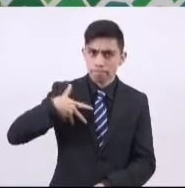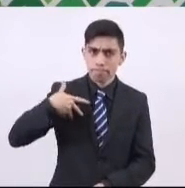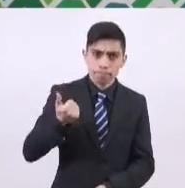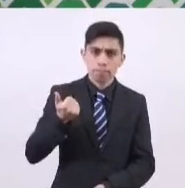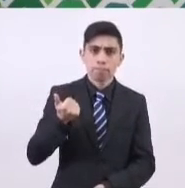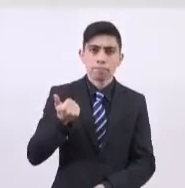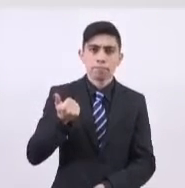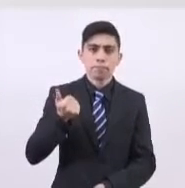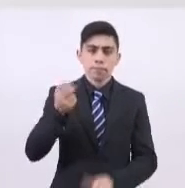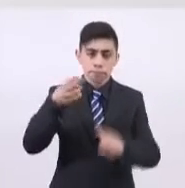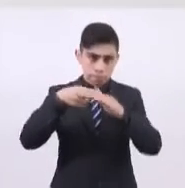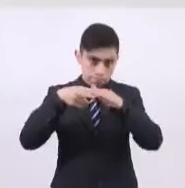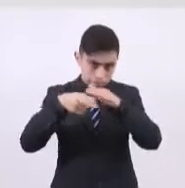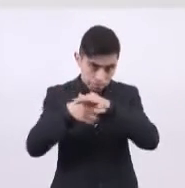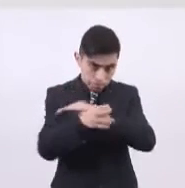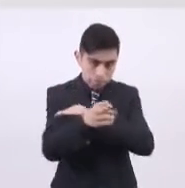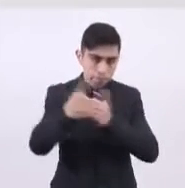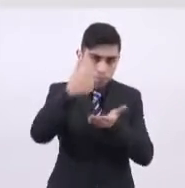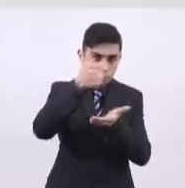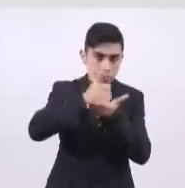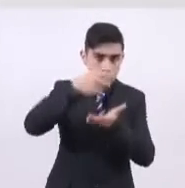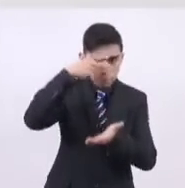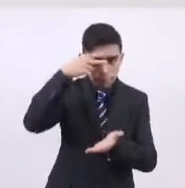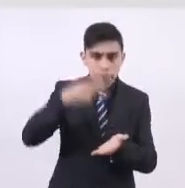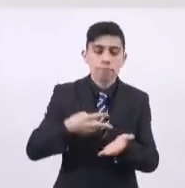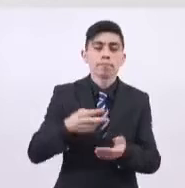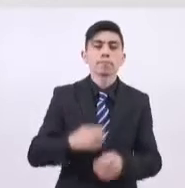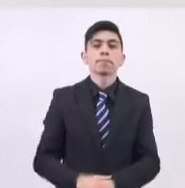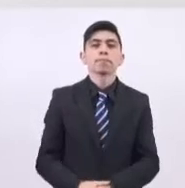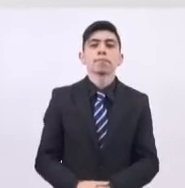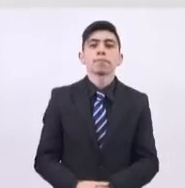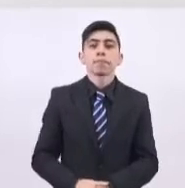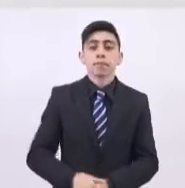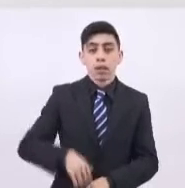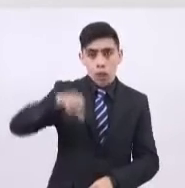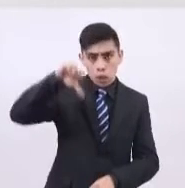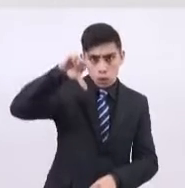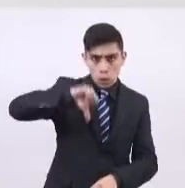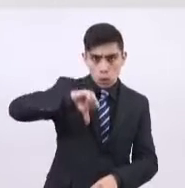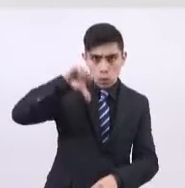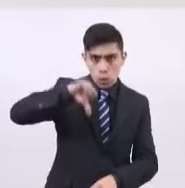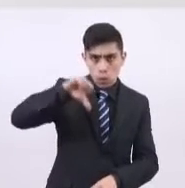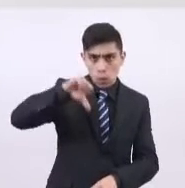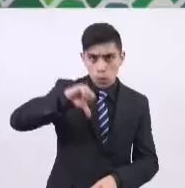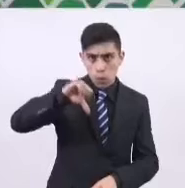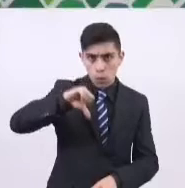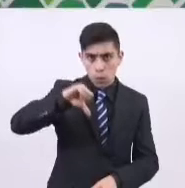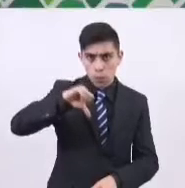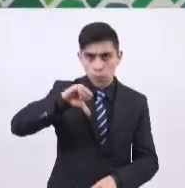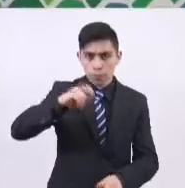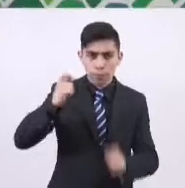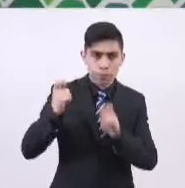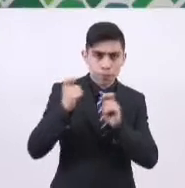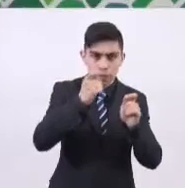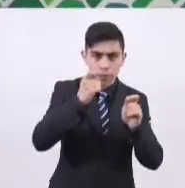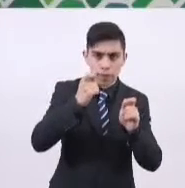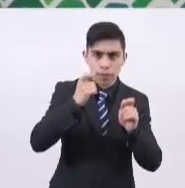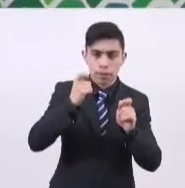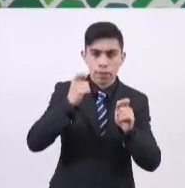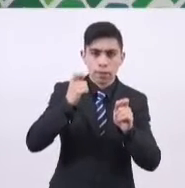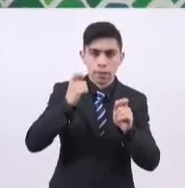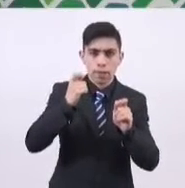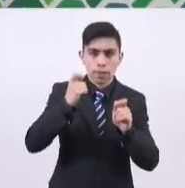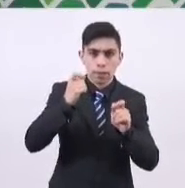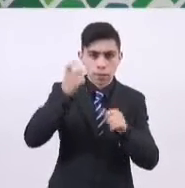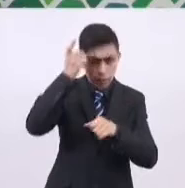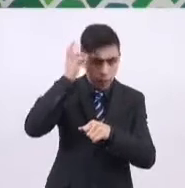puesto en el Metro de la Ciudad de México, y a partir del día de hoy toma posesión de la dirección del